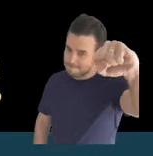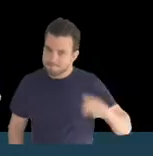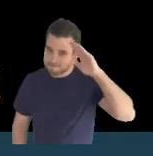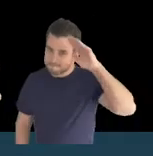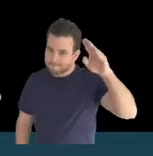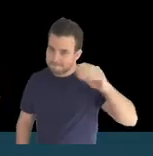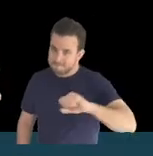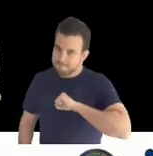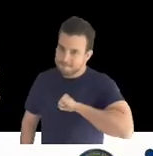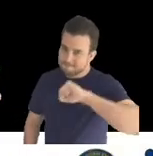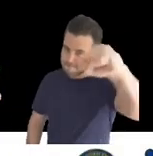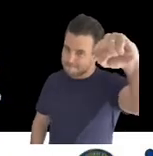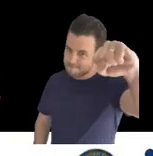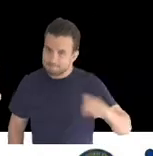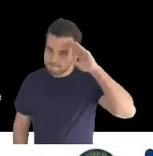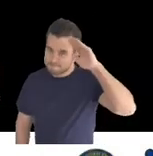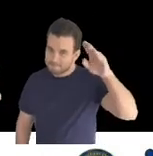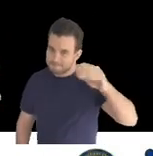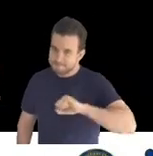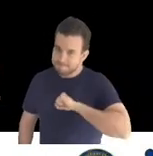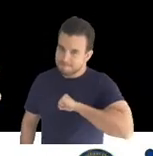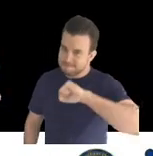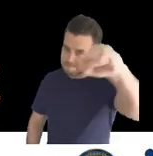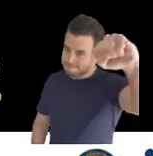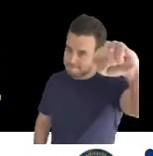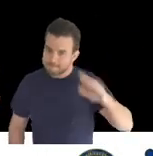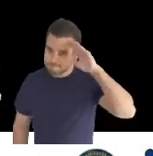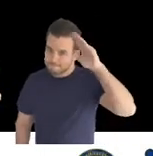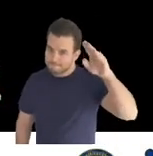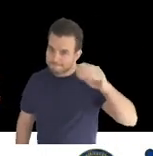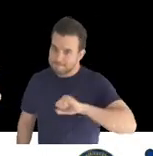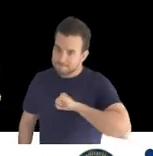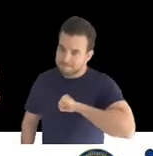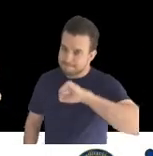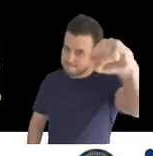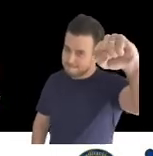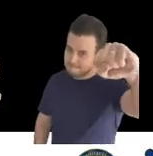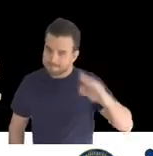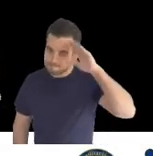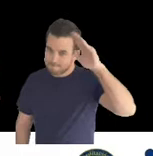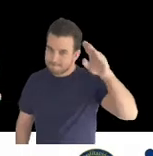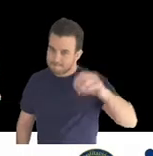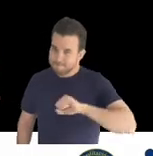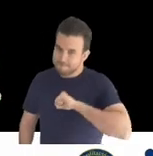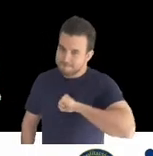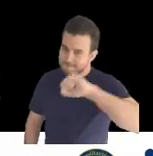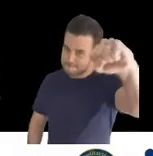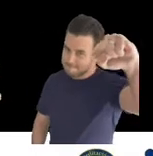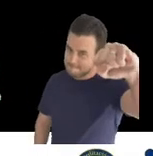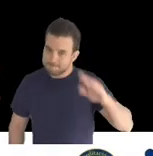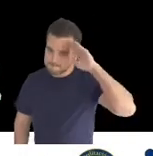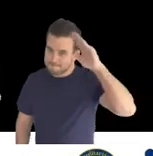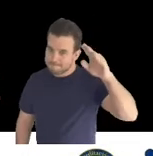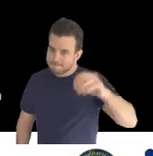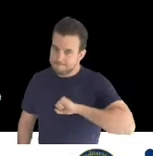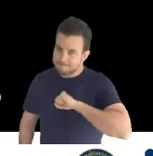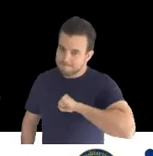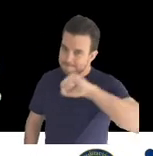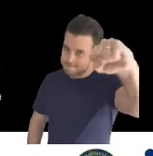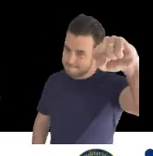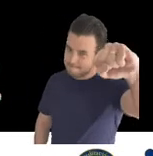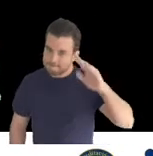Existe un producto en el cual soy pionero en Colombia, adquirido a partir de la experiencia en Perú,